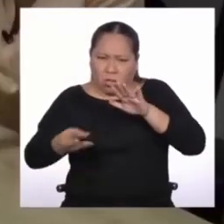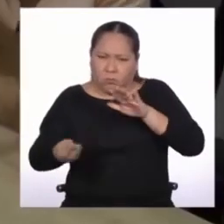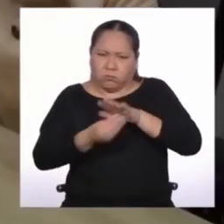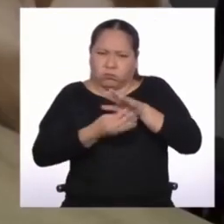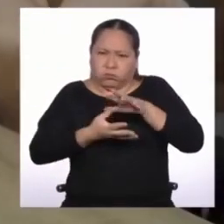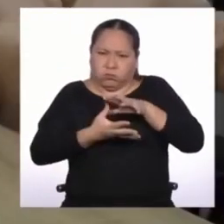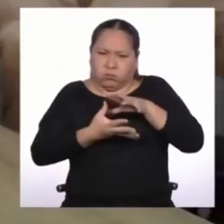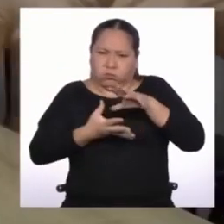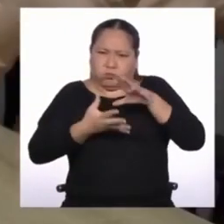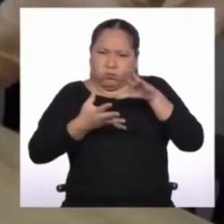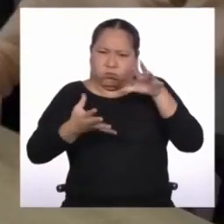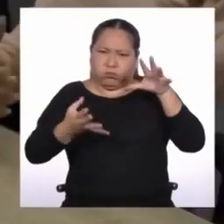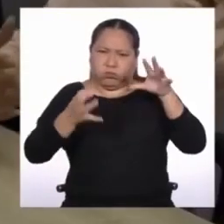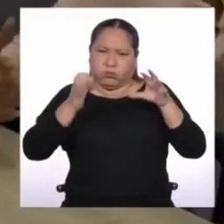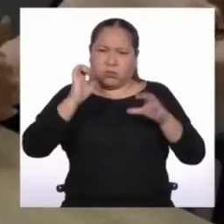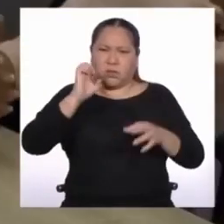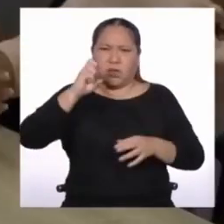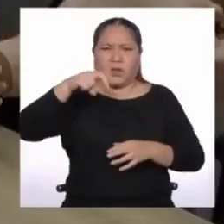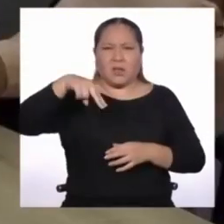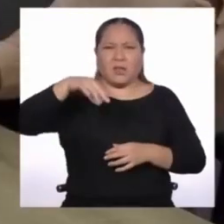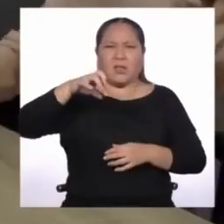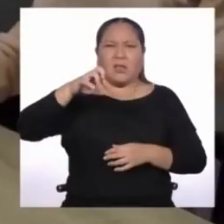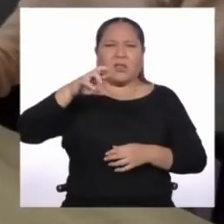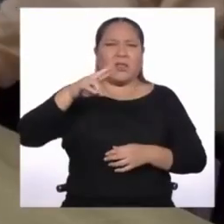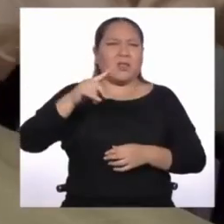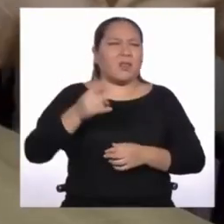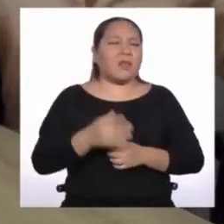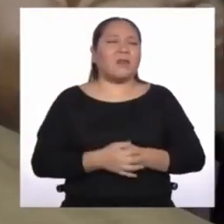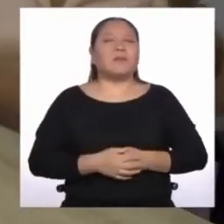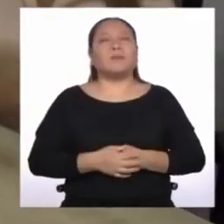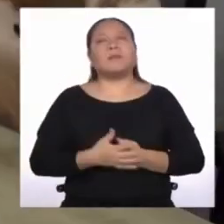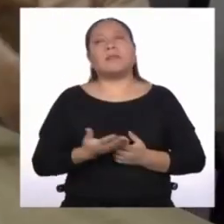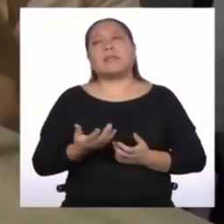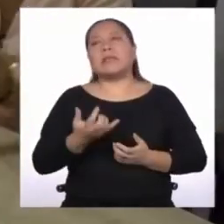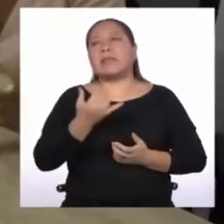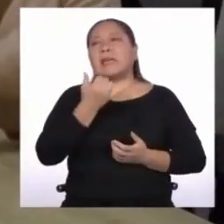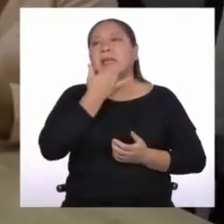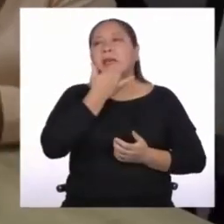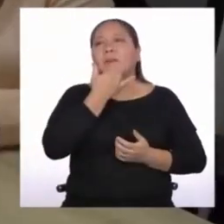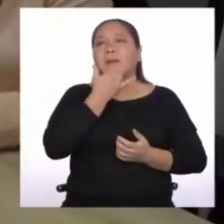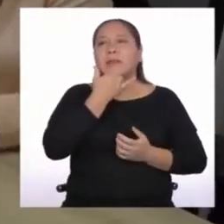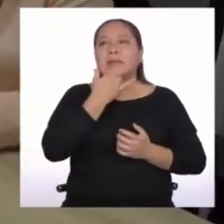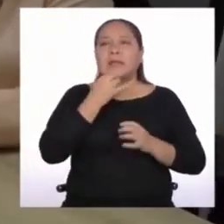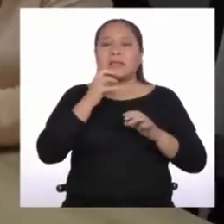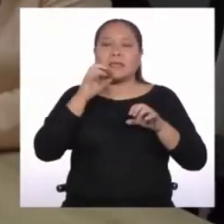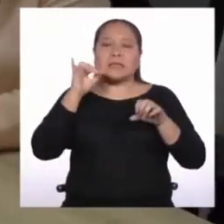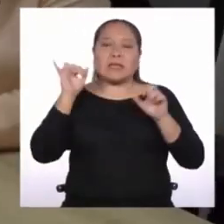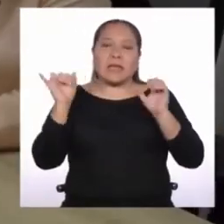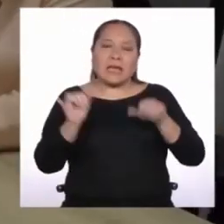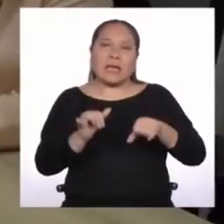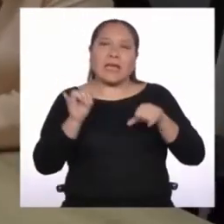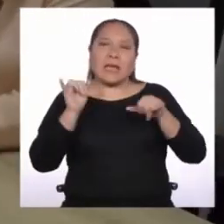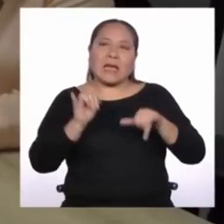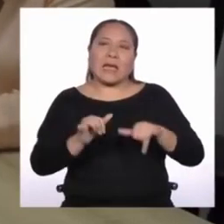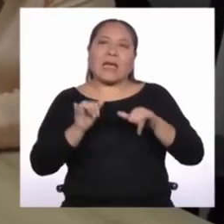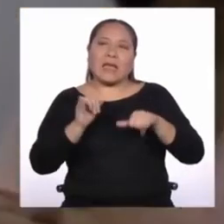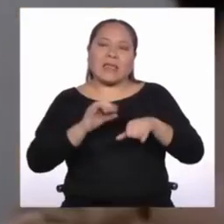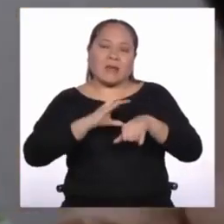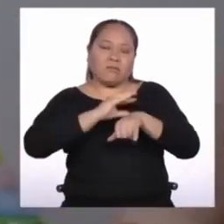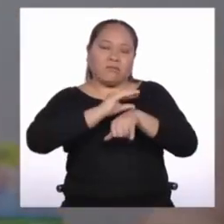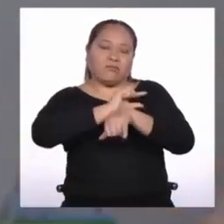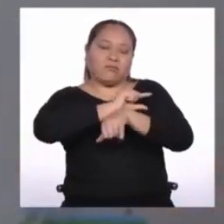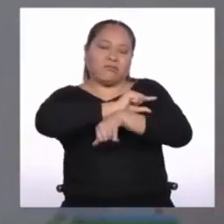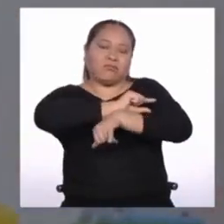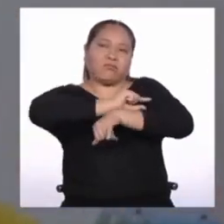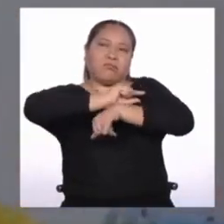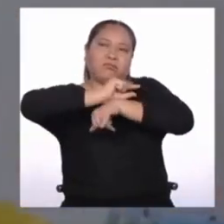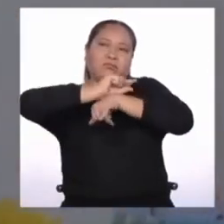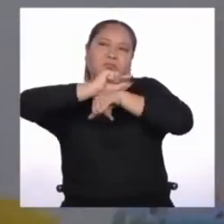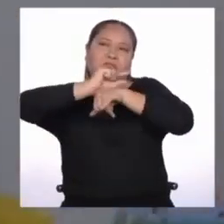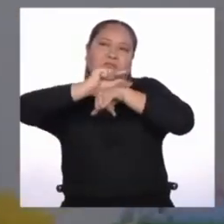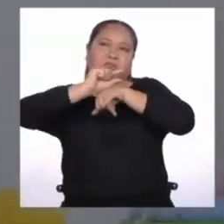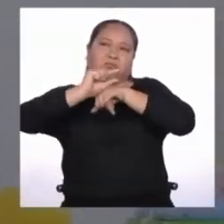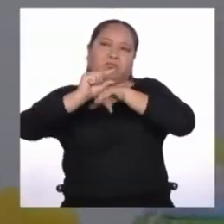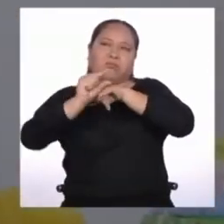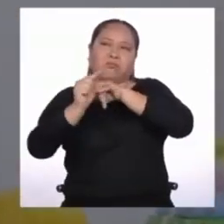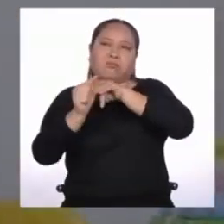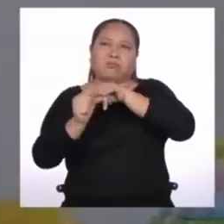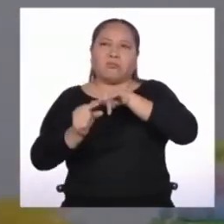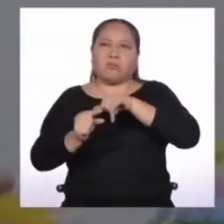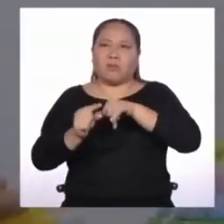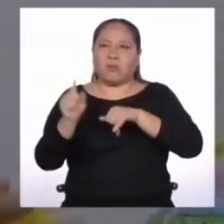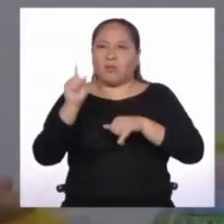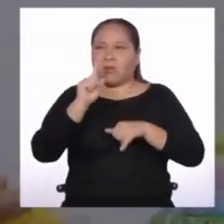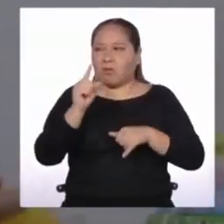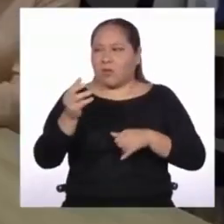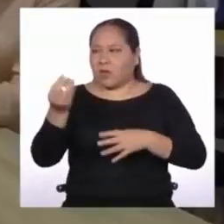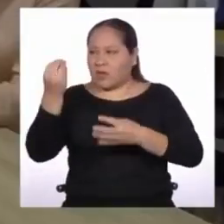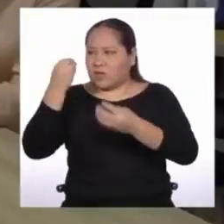día. ¿Y qué pasa con esa energía? ¿A dónde se va esa energía que tengo? Se acumula y se acumula así como grasa. No es que si yo consumo grasa,